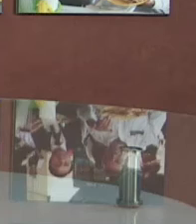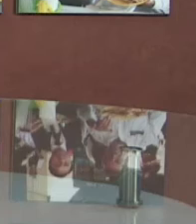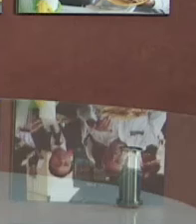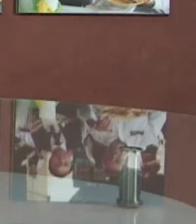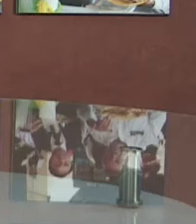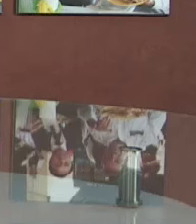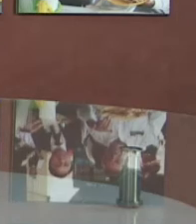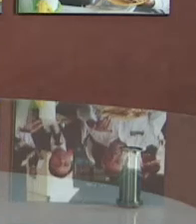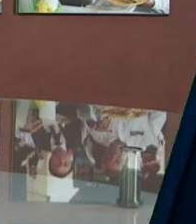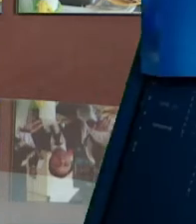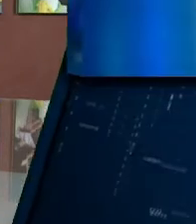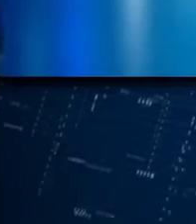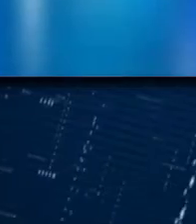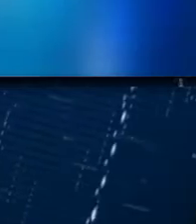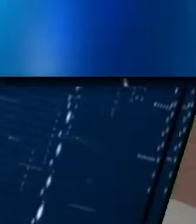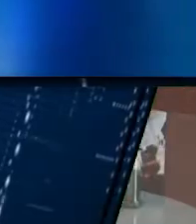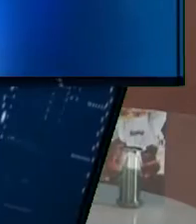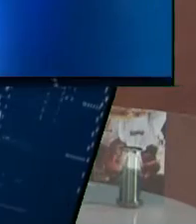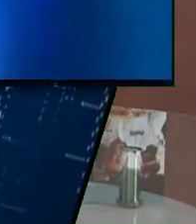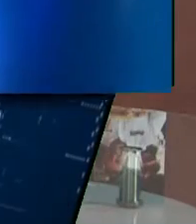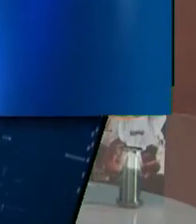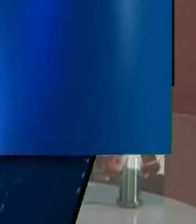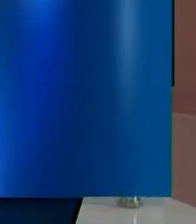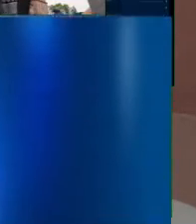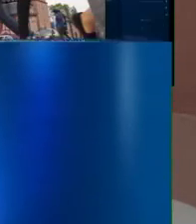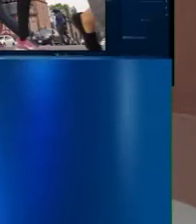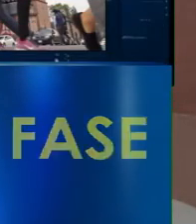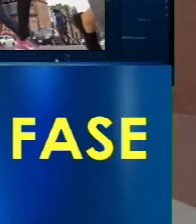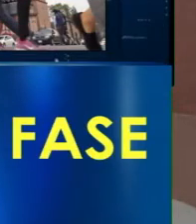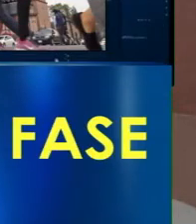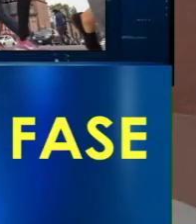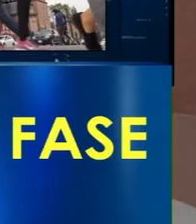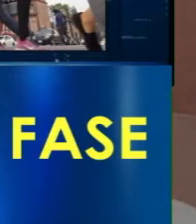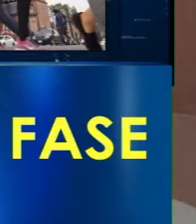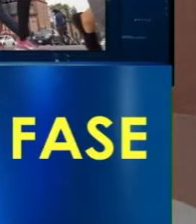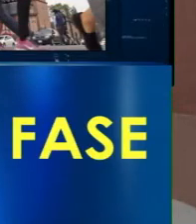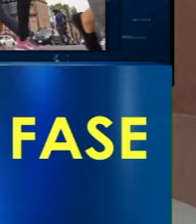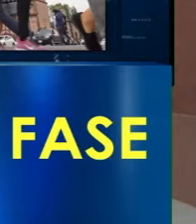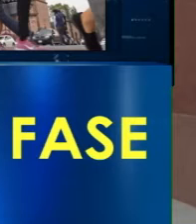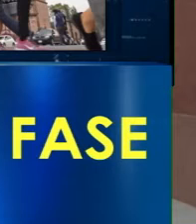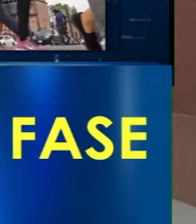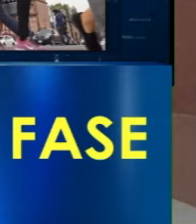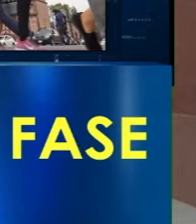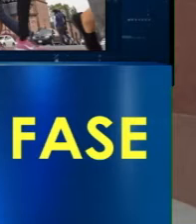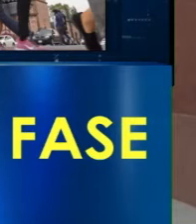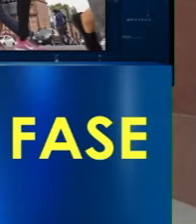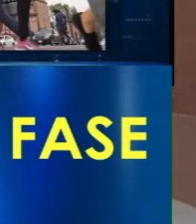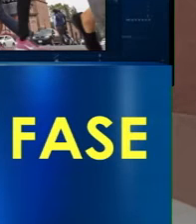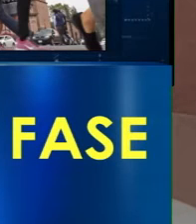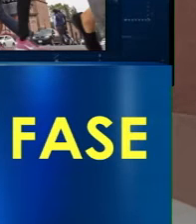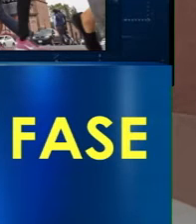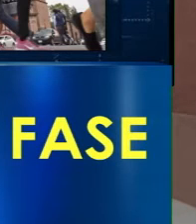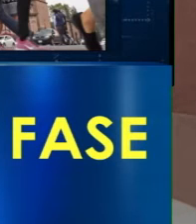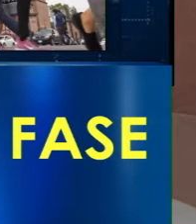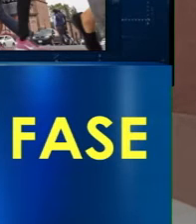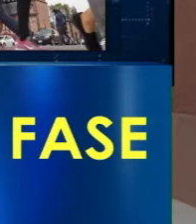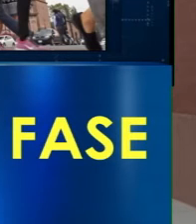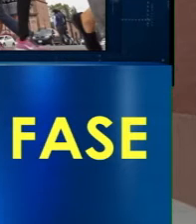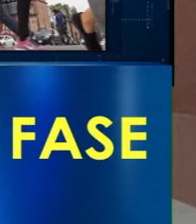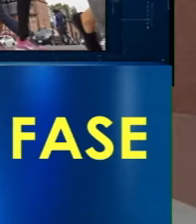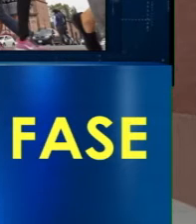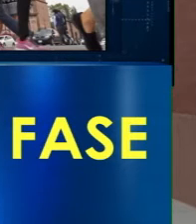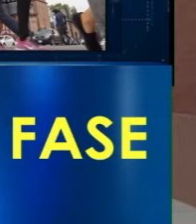Le platico ahora para iniciar el noticiero, ante la vida y las crisis, adaptarnos